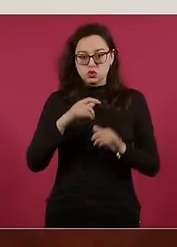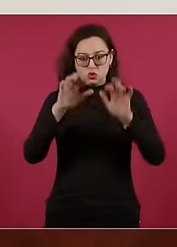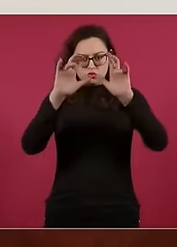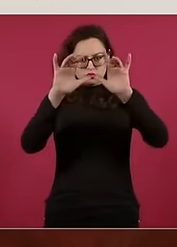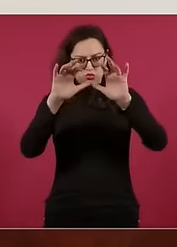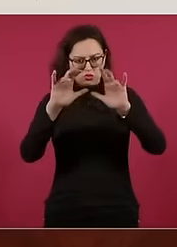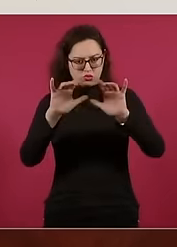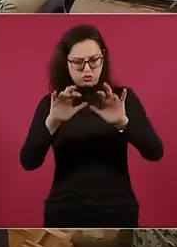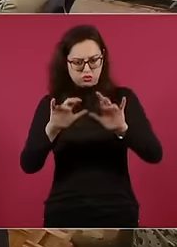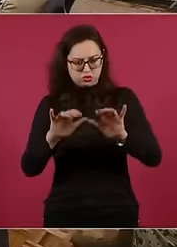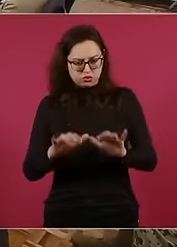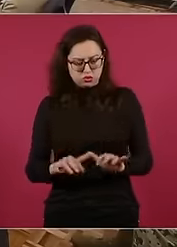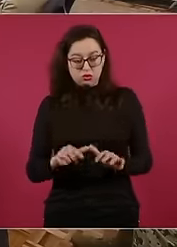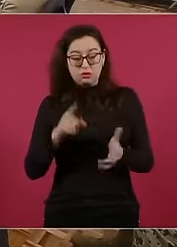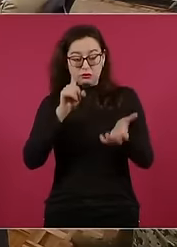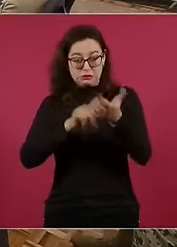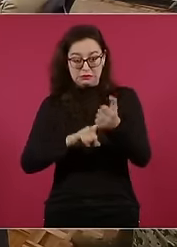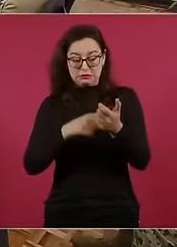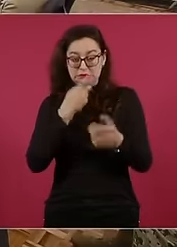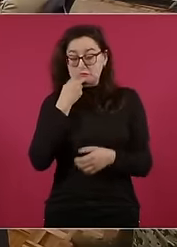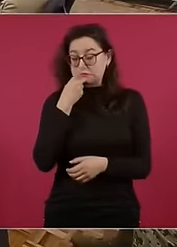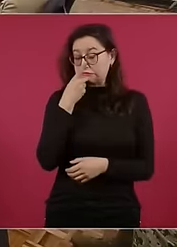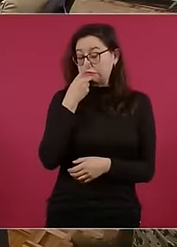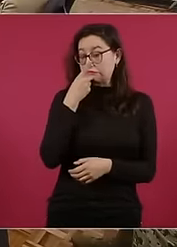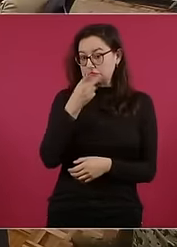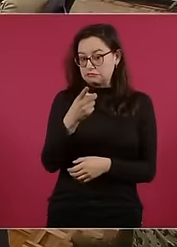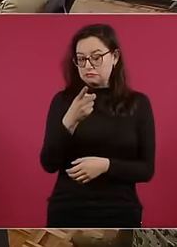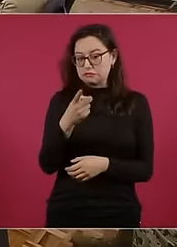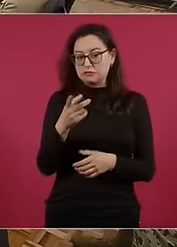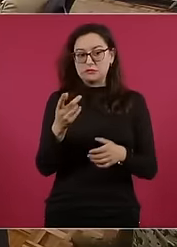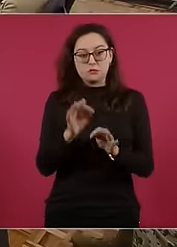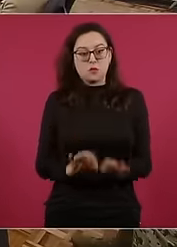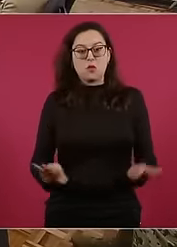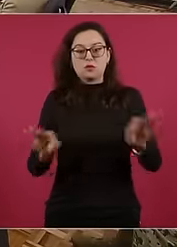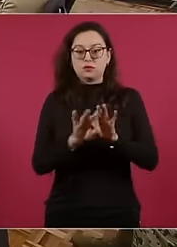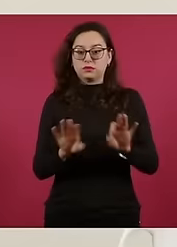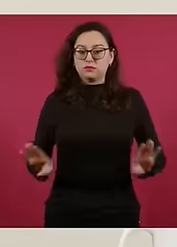actuar con prudencia,